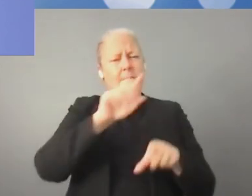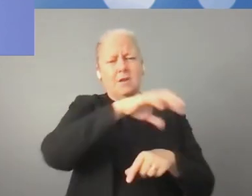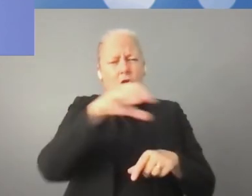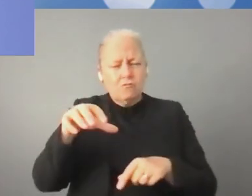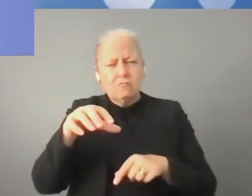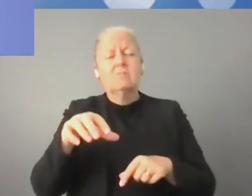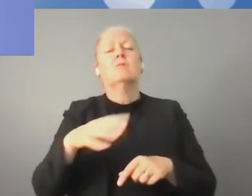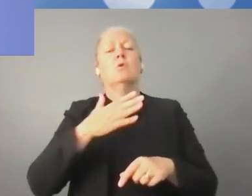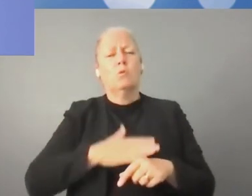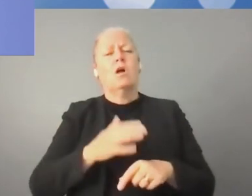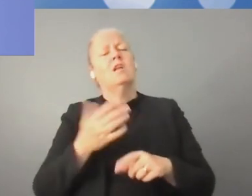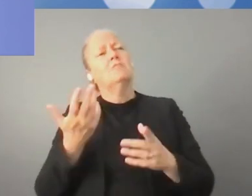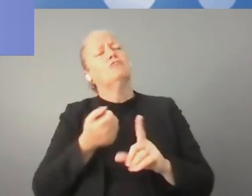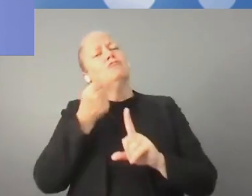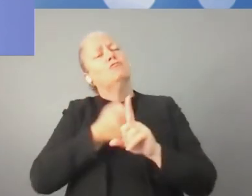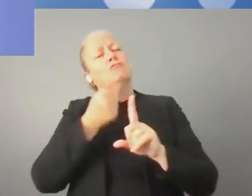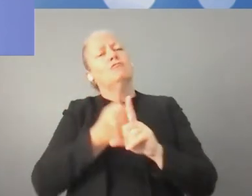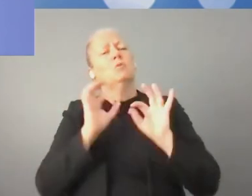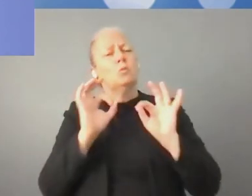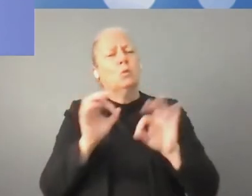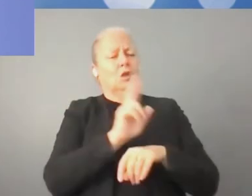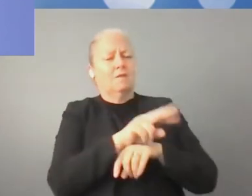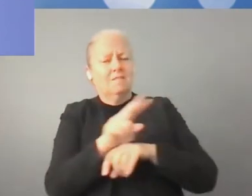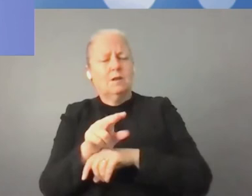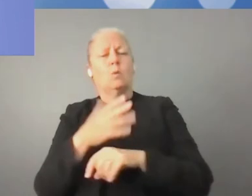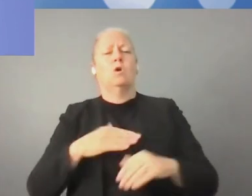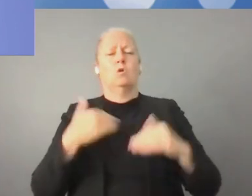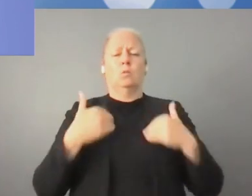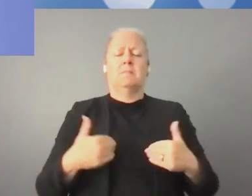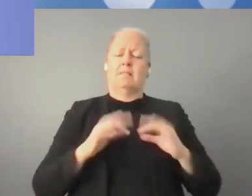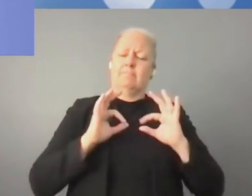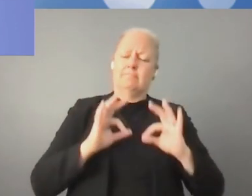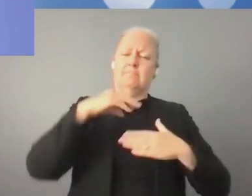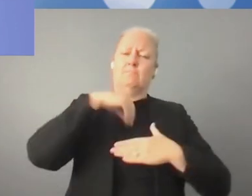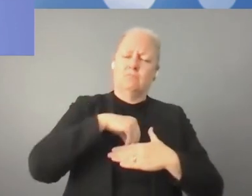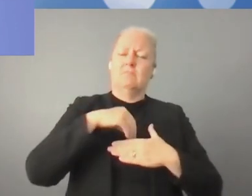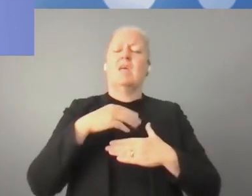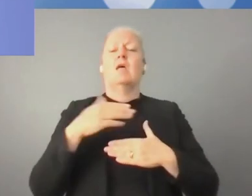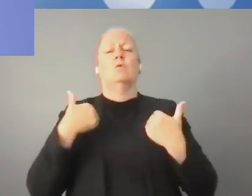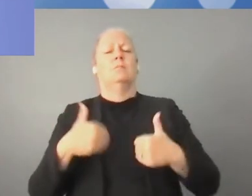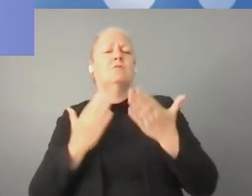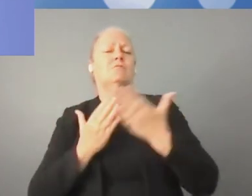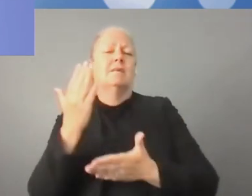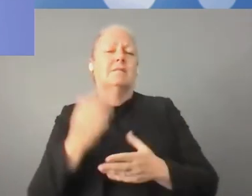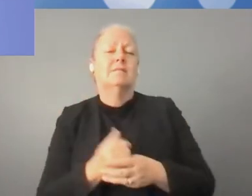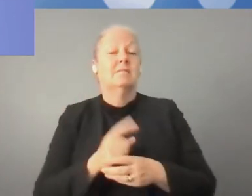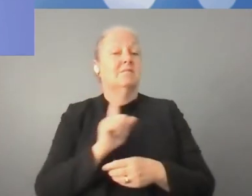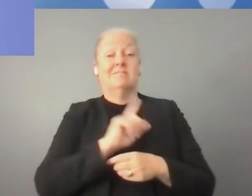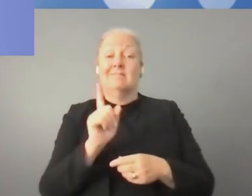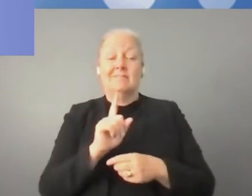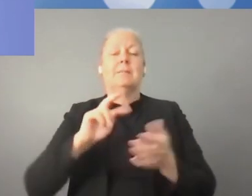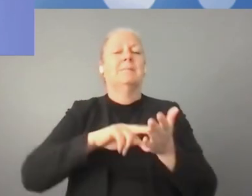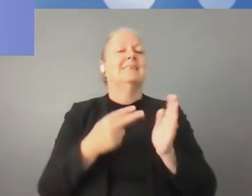ciberseguridad y a la gestión de Internet. Y por fin quiero subrayar que la gestión de